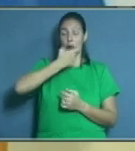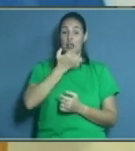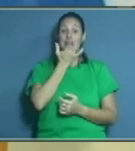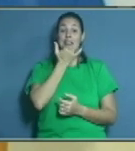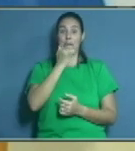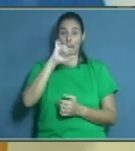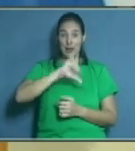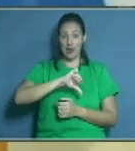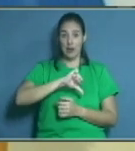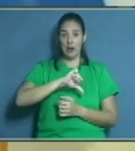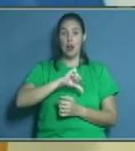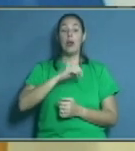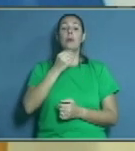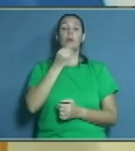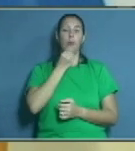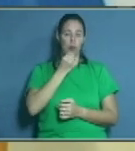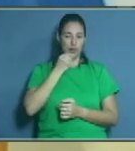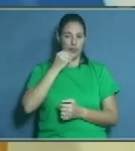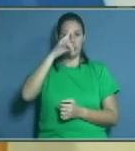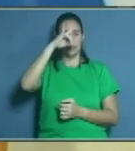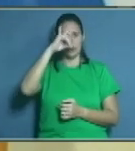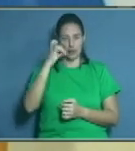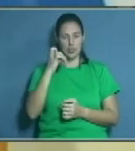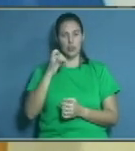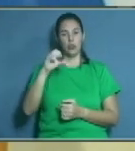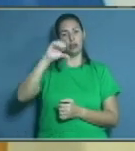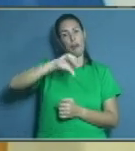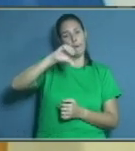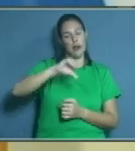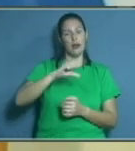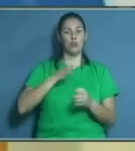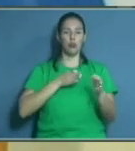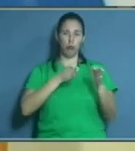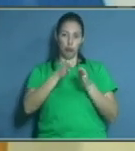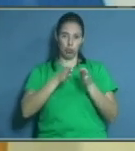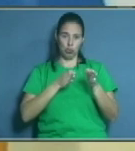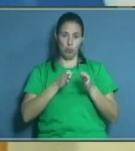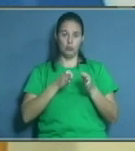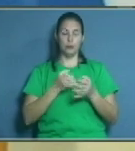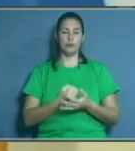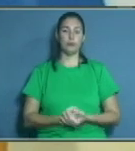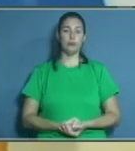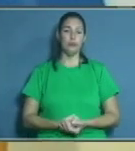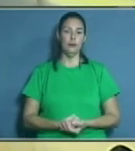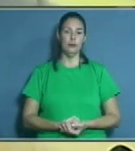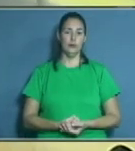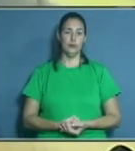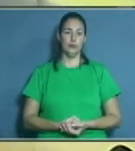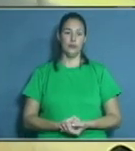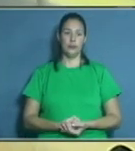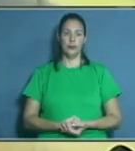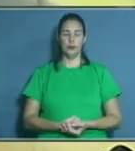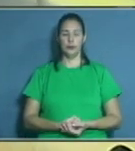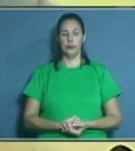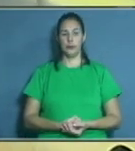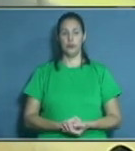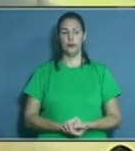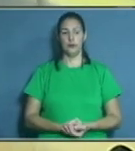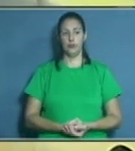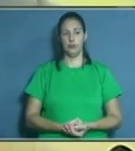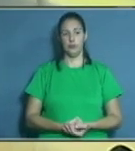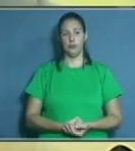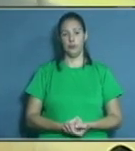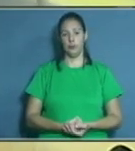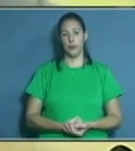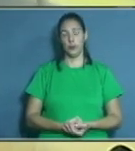cional puede agravar el estado que tiene la paciente y exacerbar ese cuadro que tiene. Una pregunta, bueno,